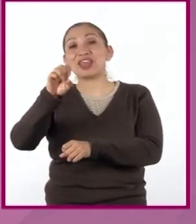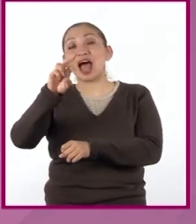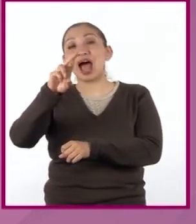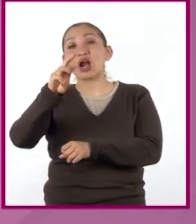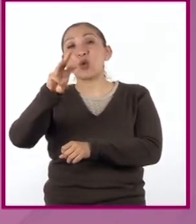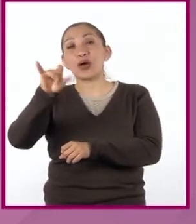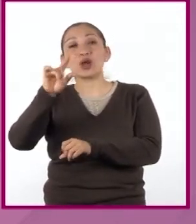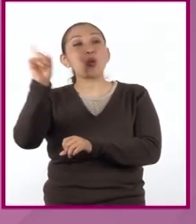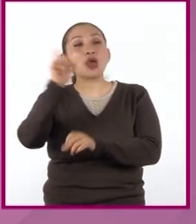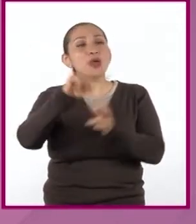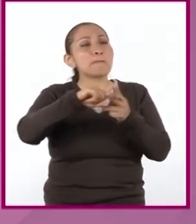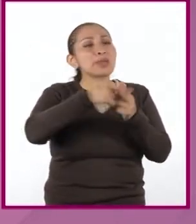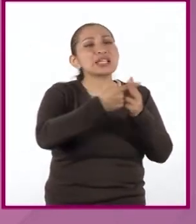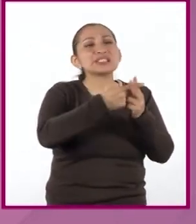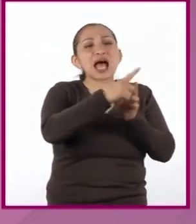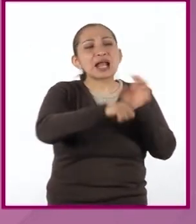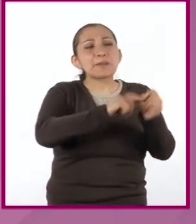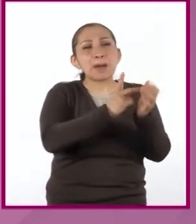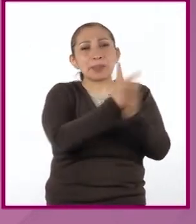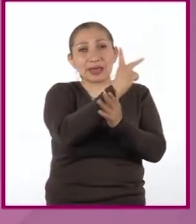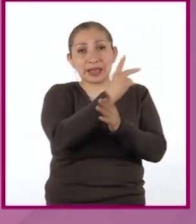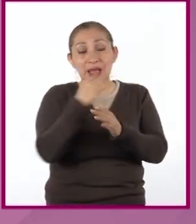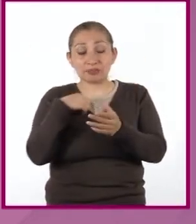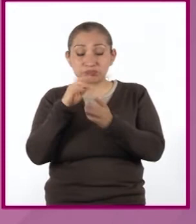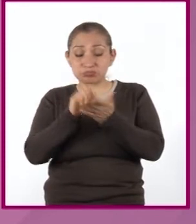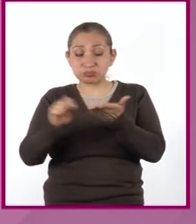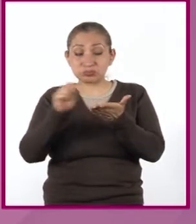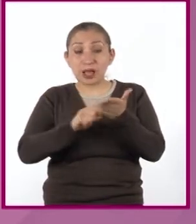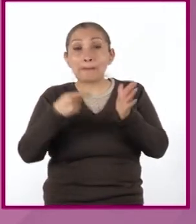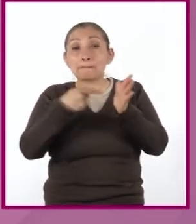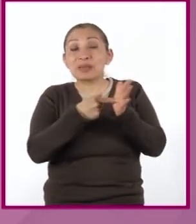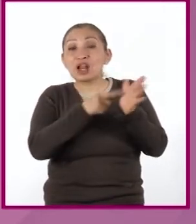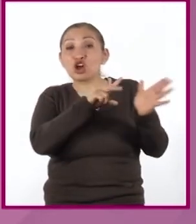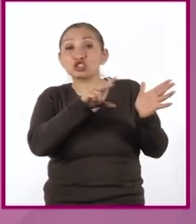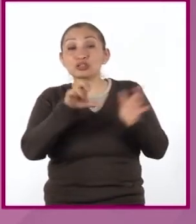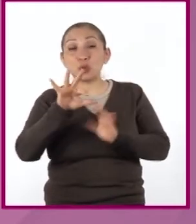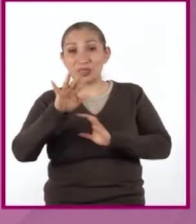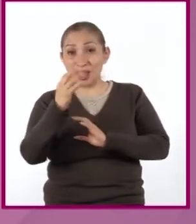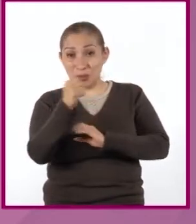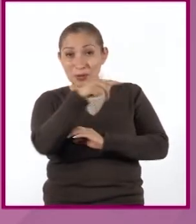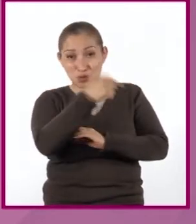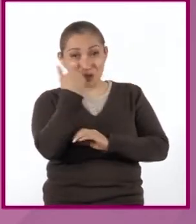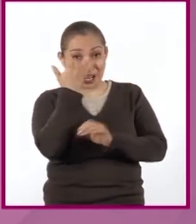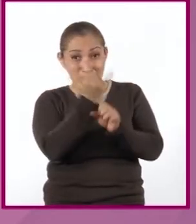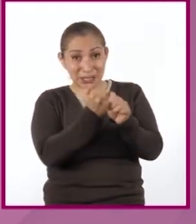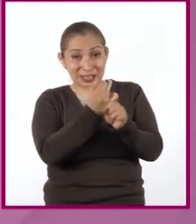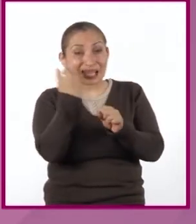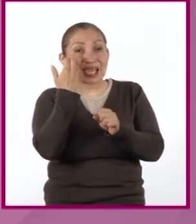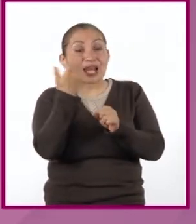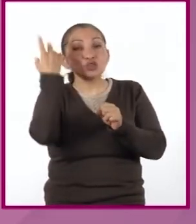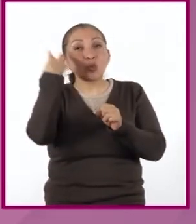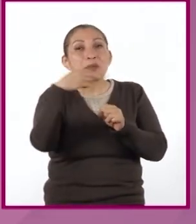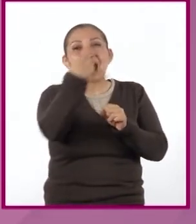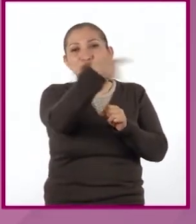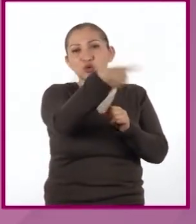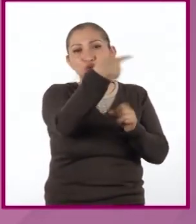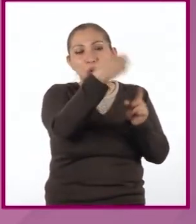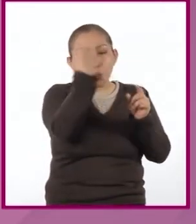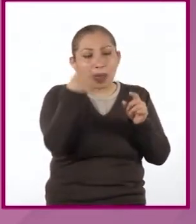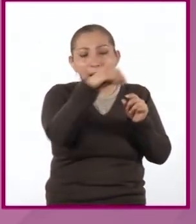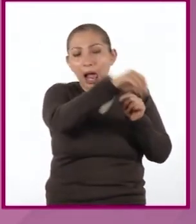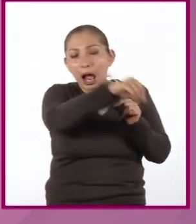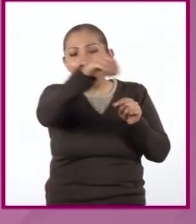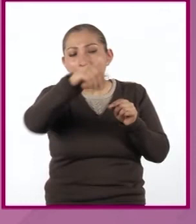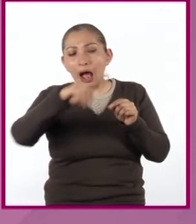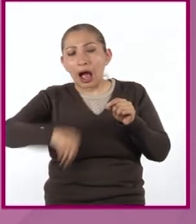El origen de las especies, obra publicada en 1859, y queremos ilustrar los recorridos que hizo mientras